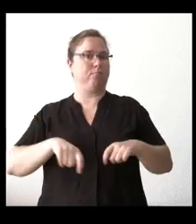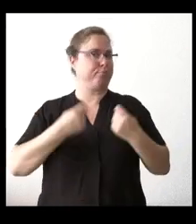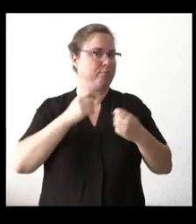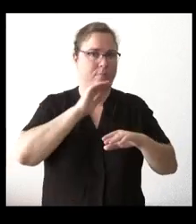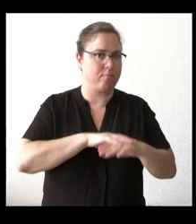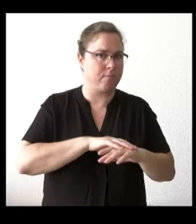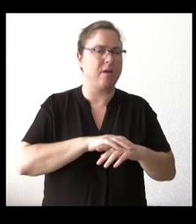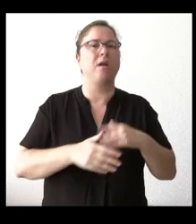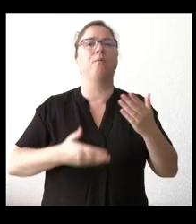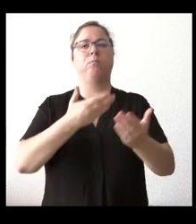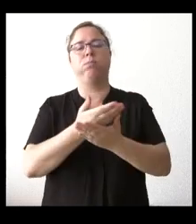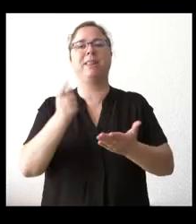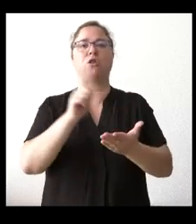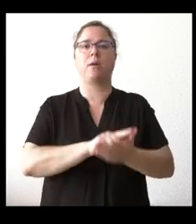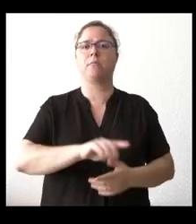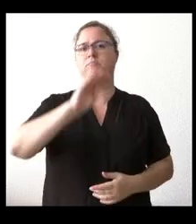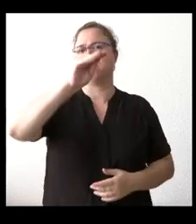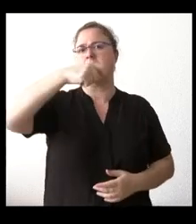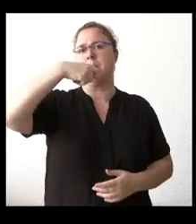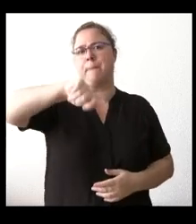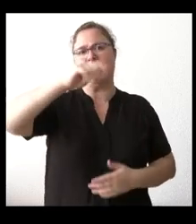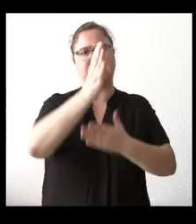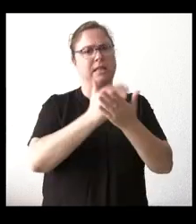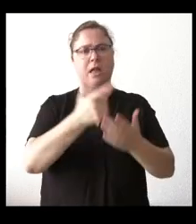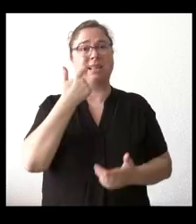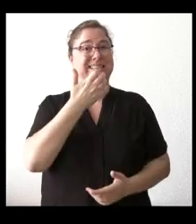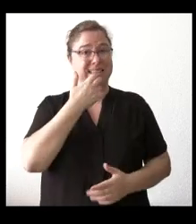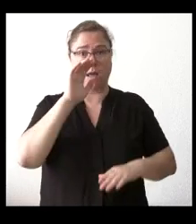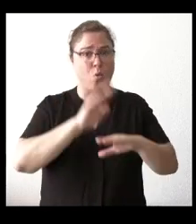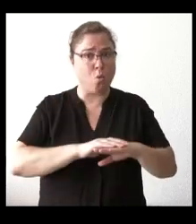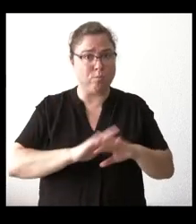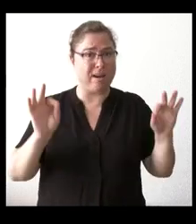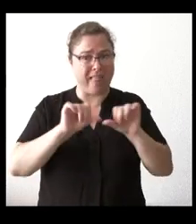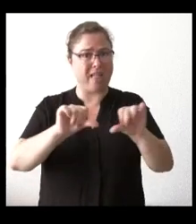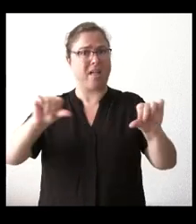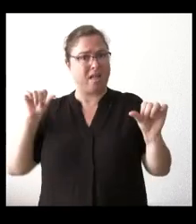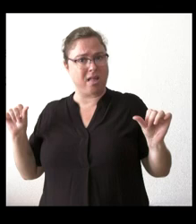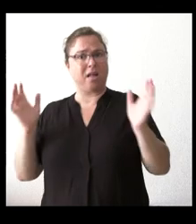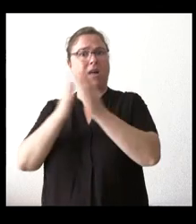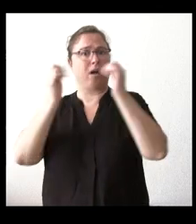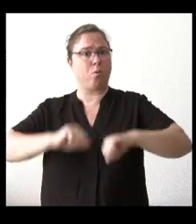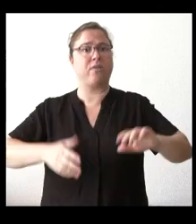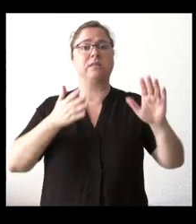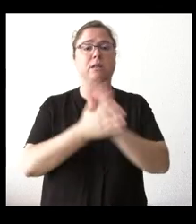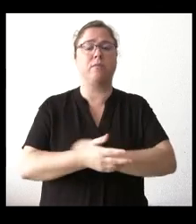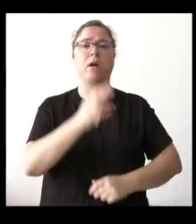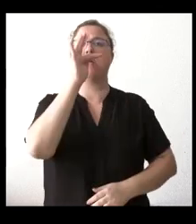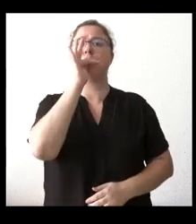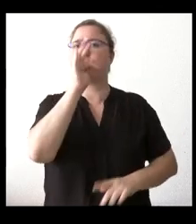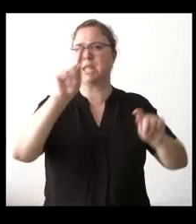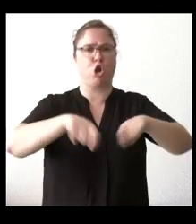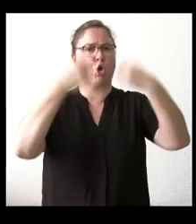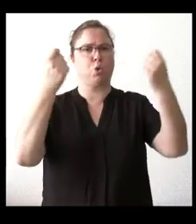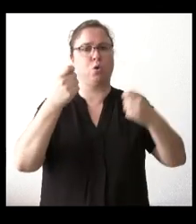volvían a apelar al presidente de la Junta diciendo que si no se cumplían faltaría su palabra el presidente de la Junta, no el